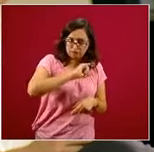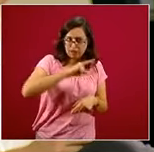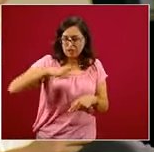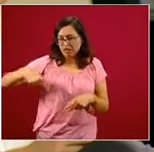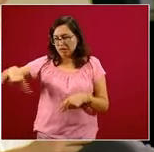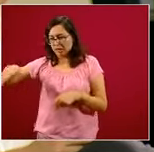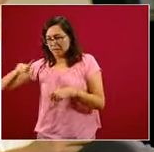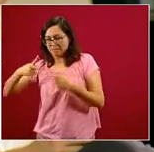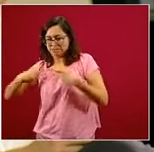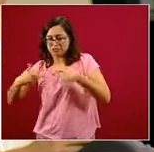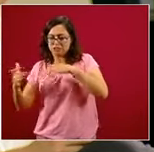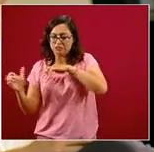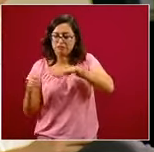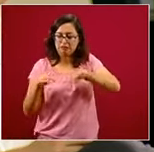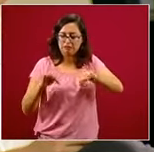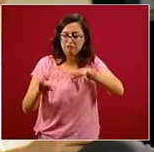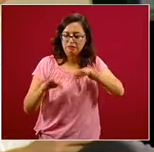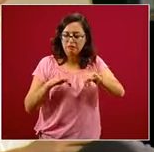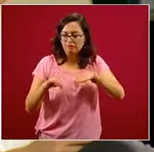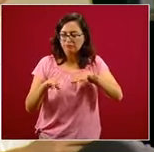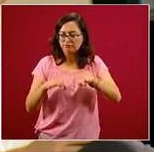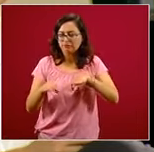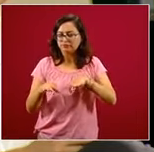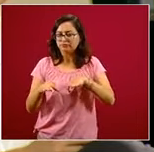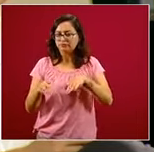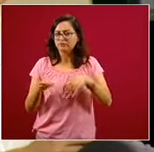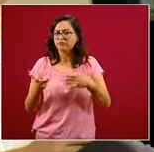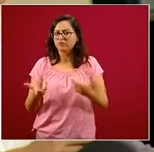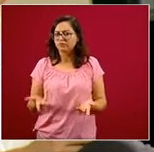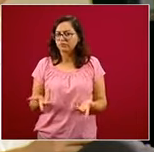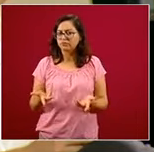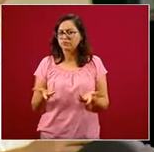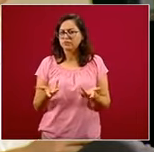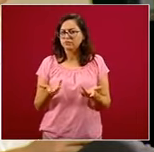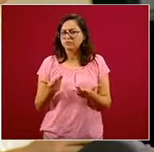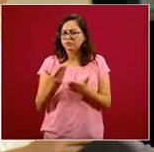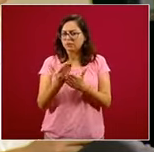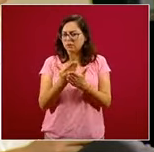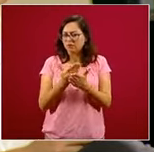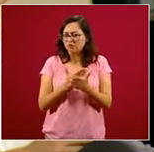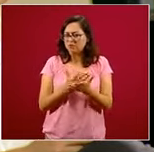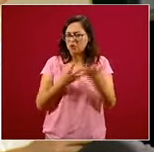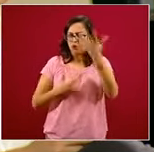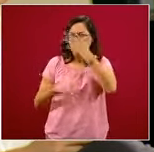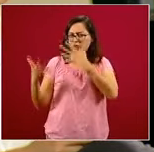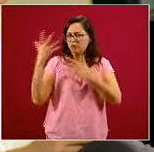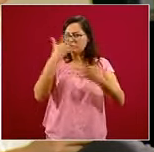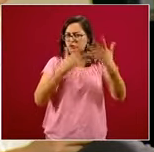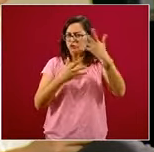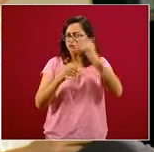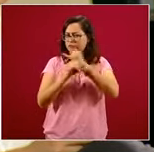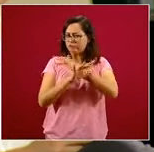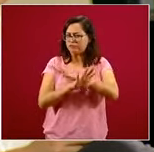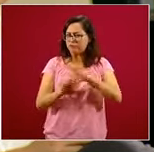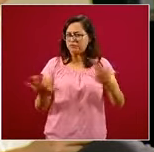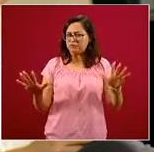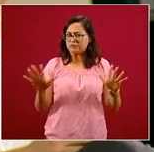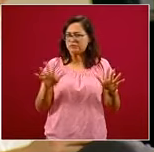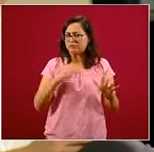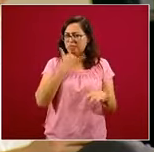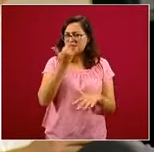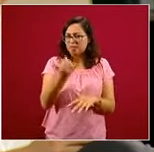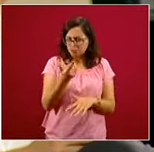trabajadores que están llegando a sus espacios laborales para evitar ese tipo de confusiones y la información les llega